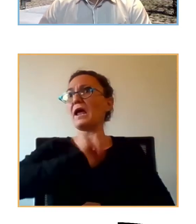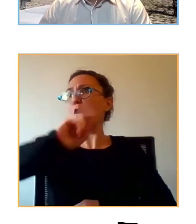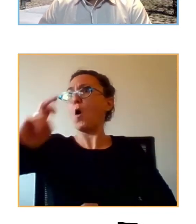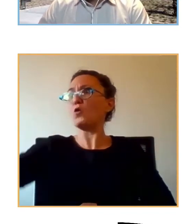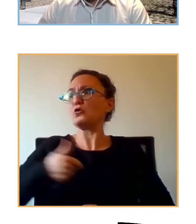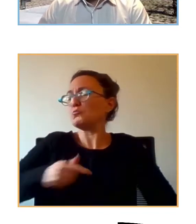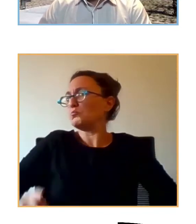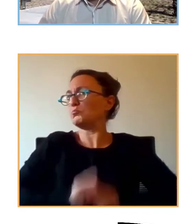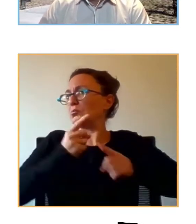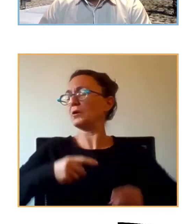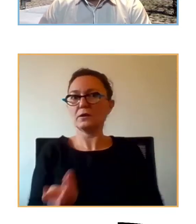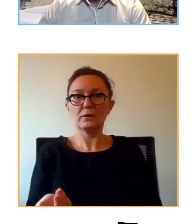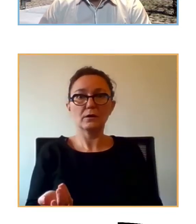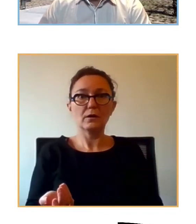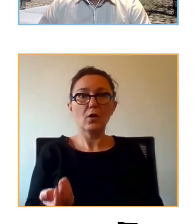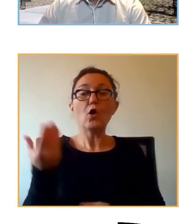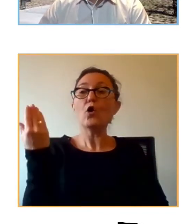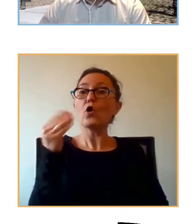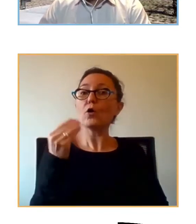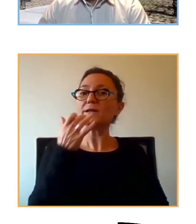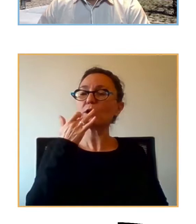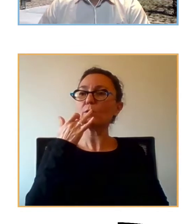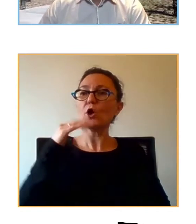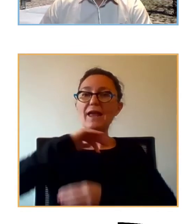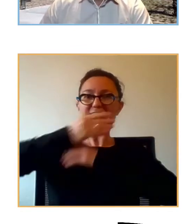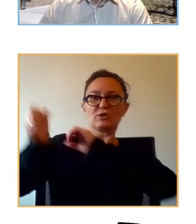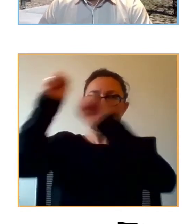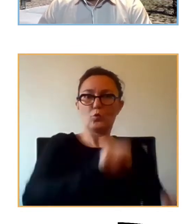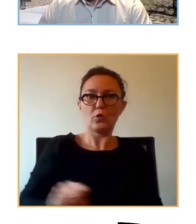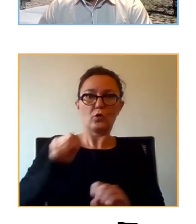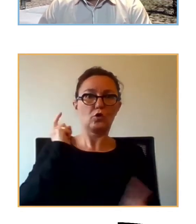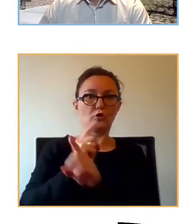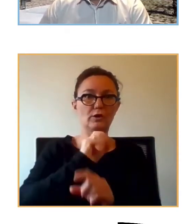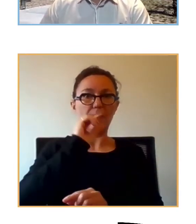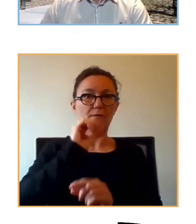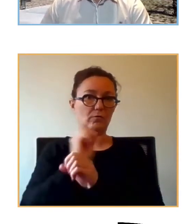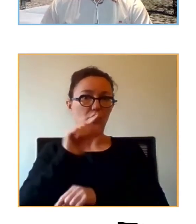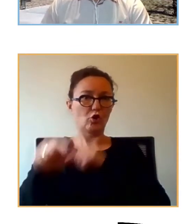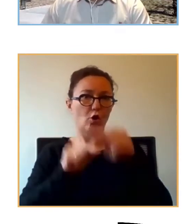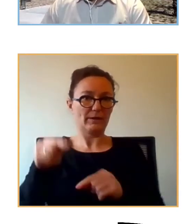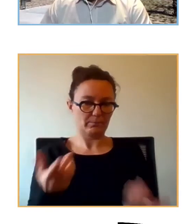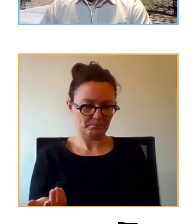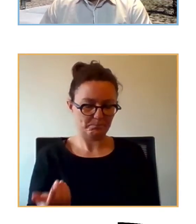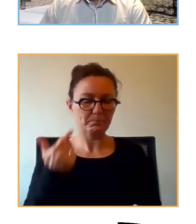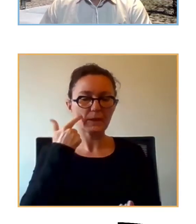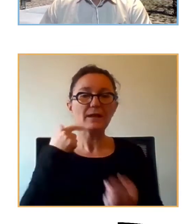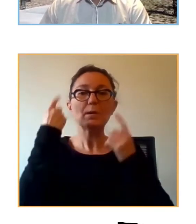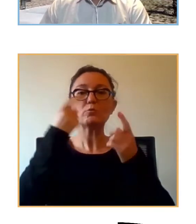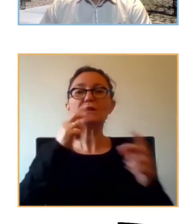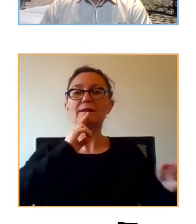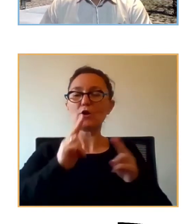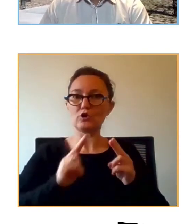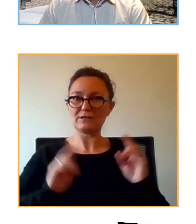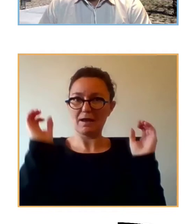joven es una suerte de escudo para el COVID a todos los niveles etcétera bueno vamos a intentar responder algunas de estas cuestiones